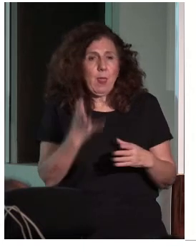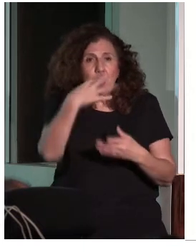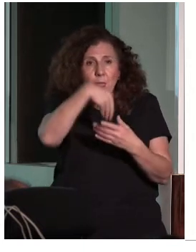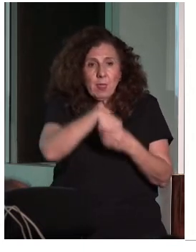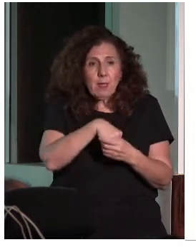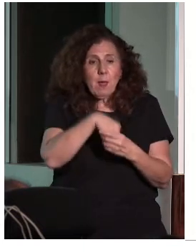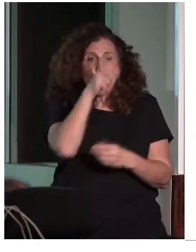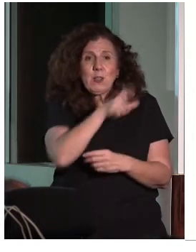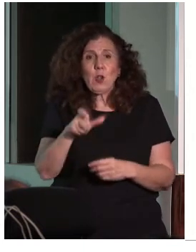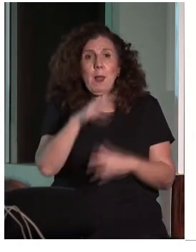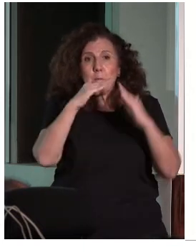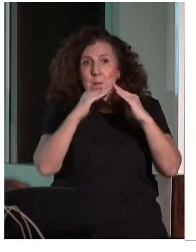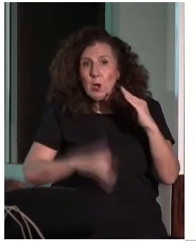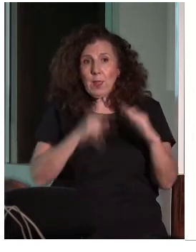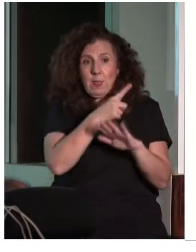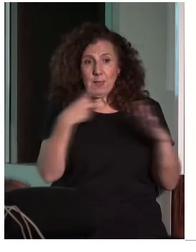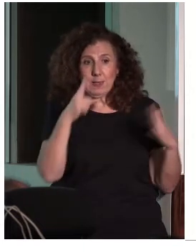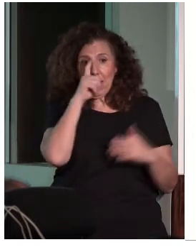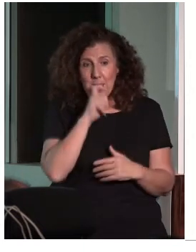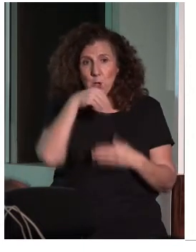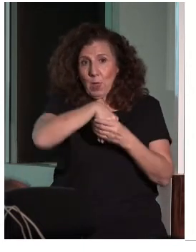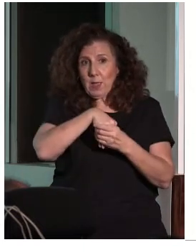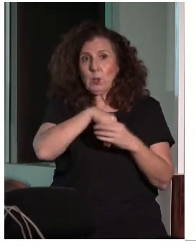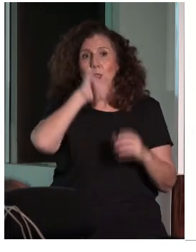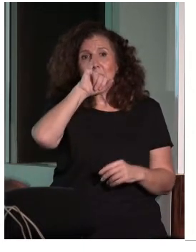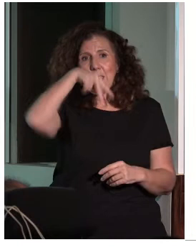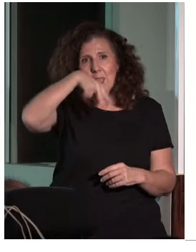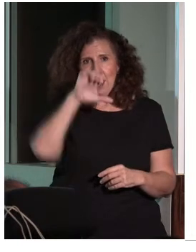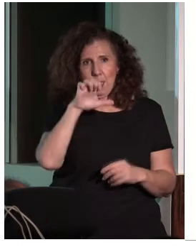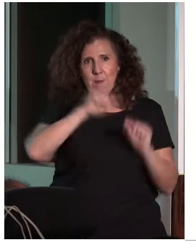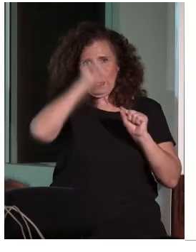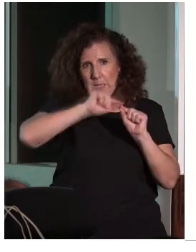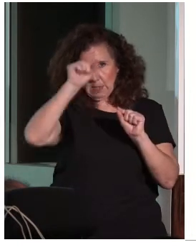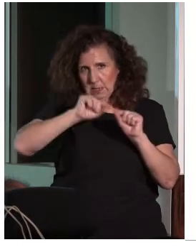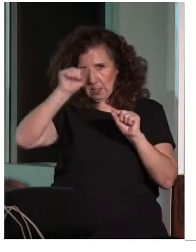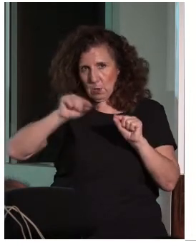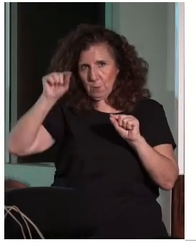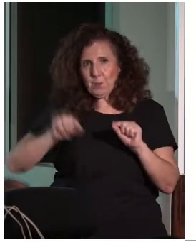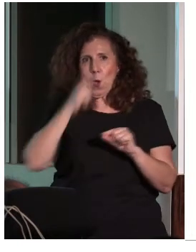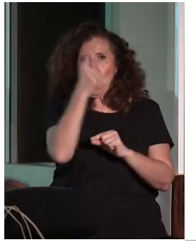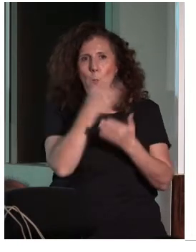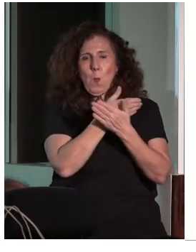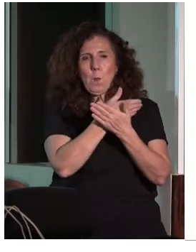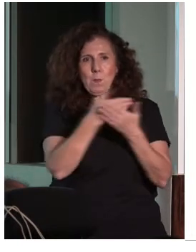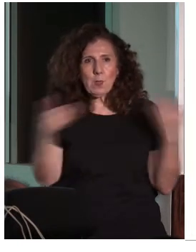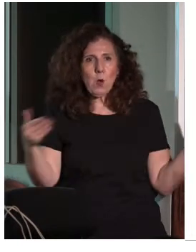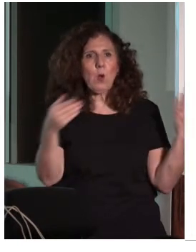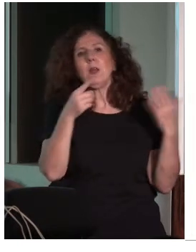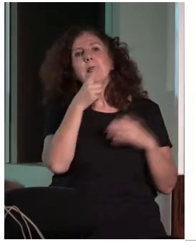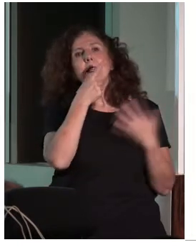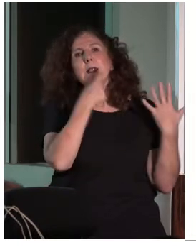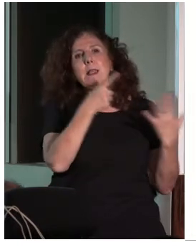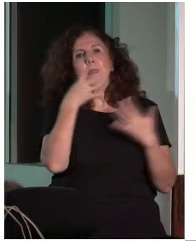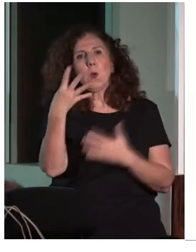Y, bueno, en el año 2008 había un millón 64.600 personas con sordera mayores de seis años.